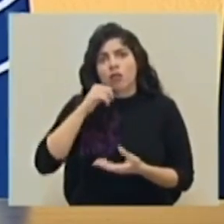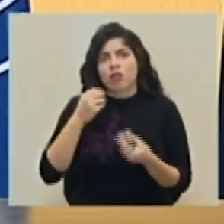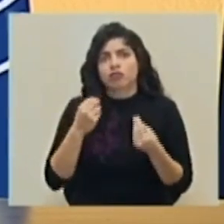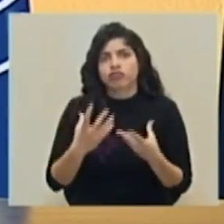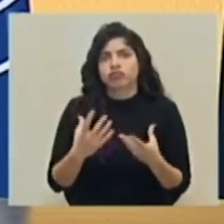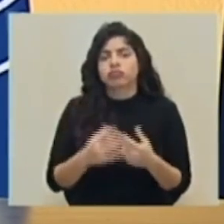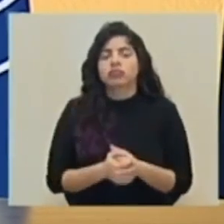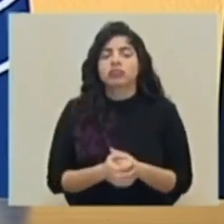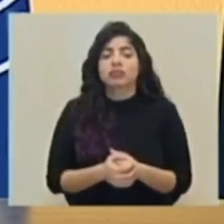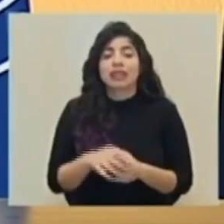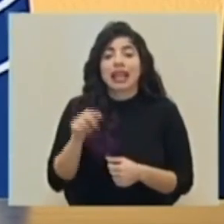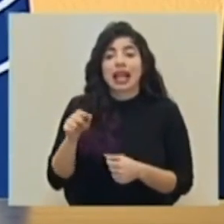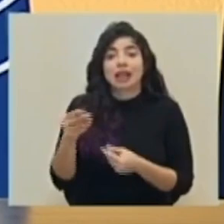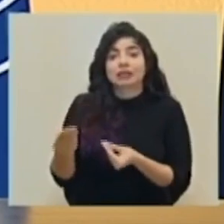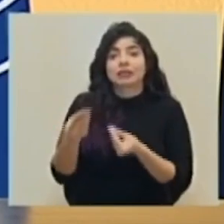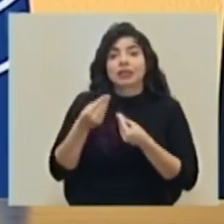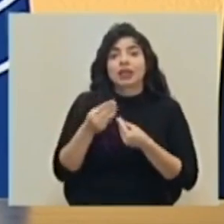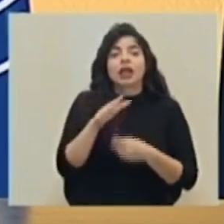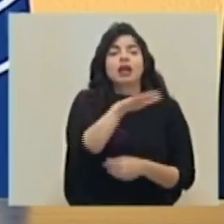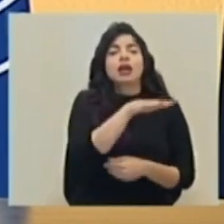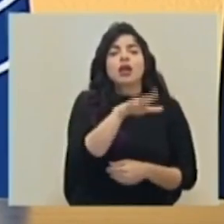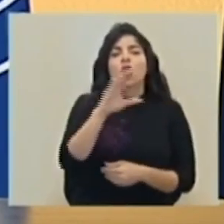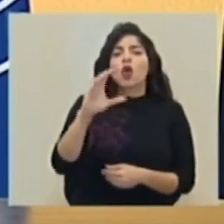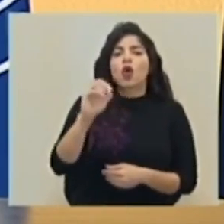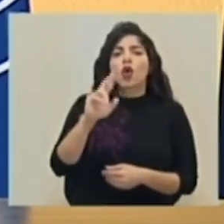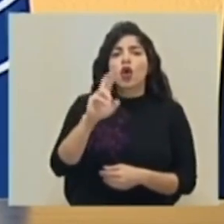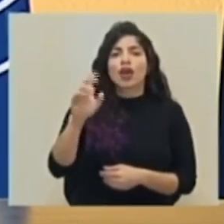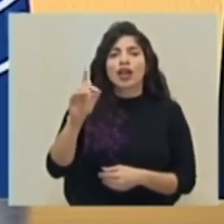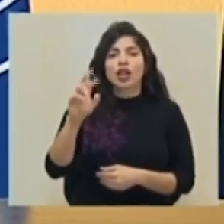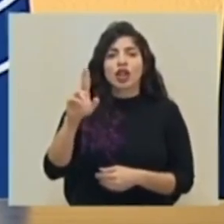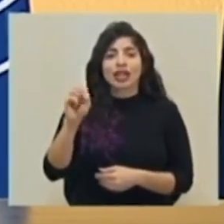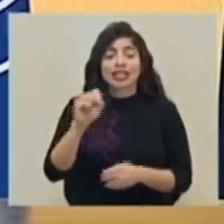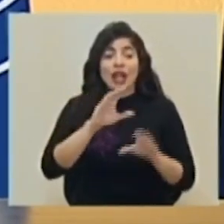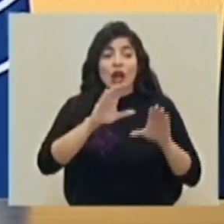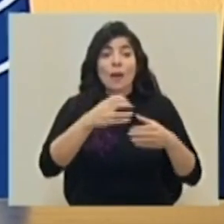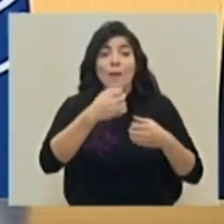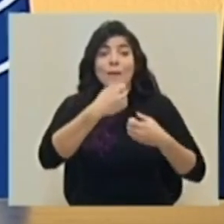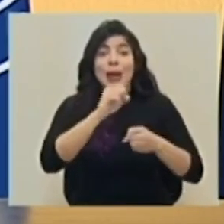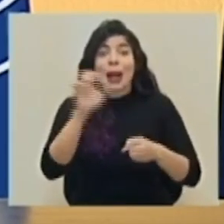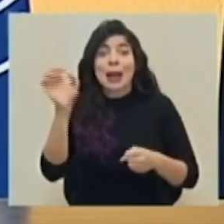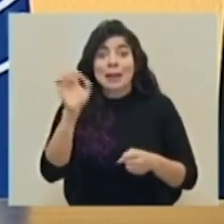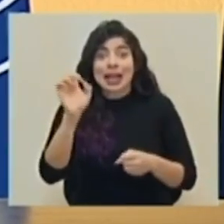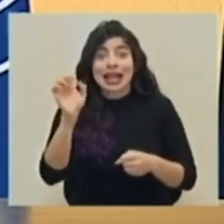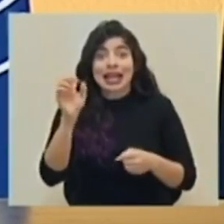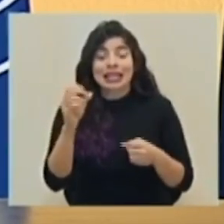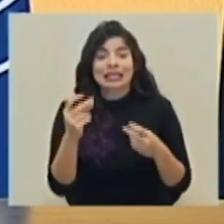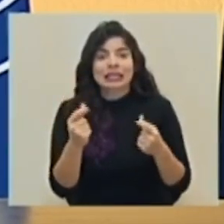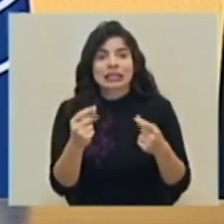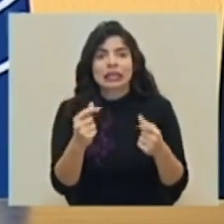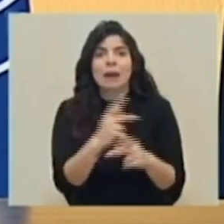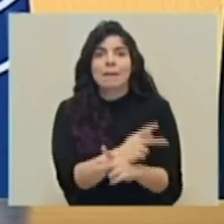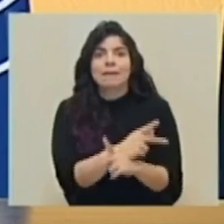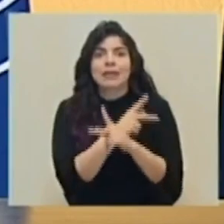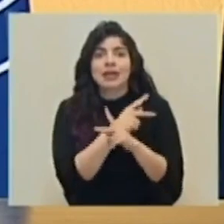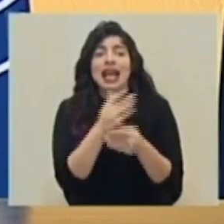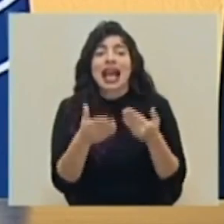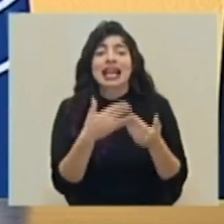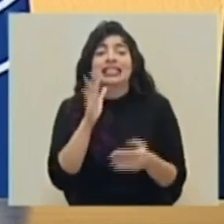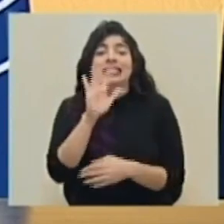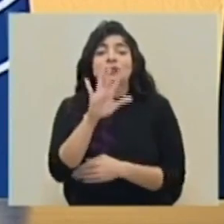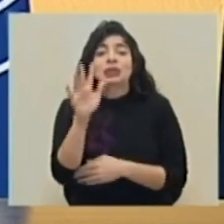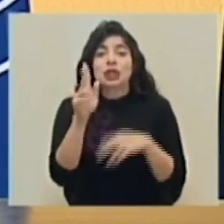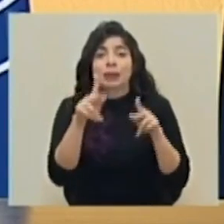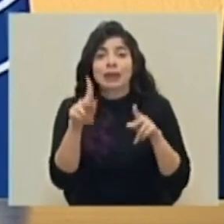generó que en el Cantón de Corredores, el Comité Municipal de Emergencias tuviera que movilizar de manera preventiva a cerca de 55